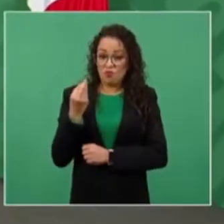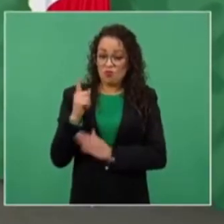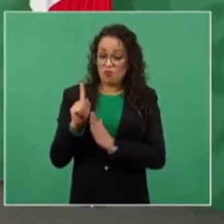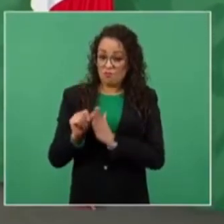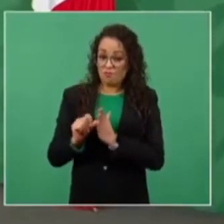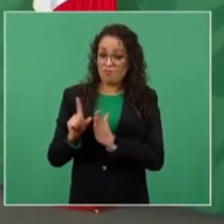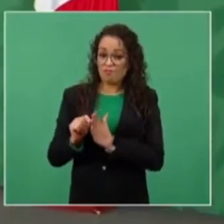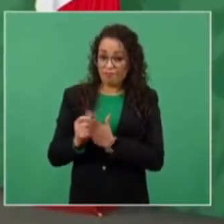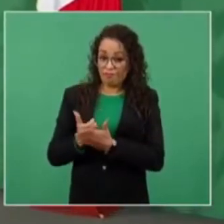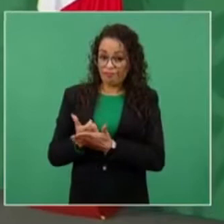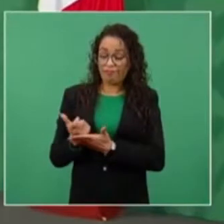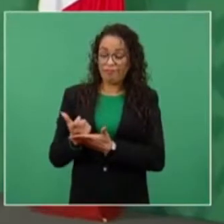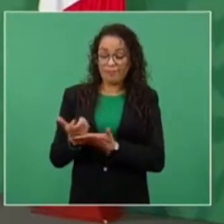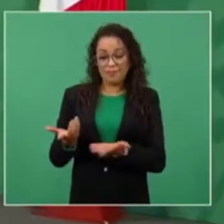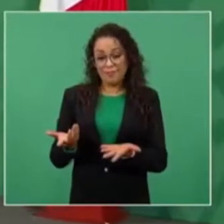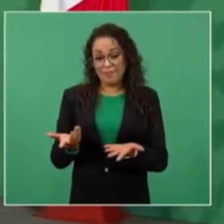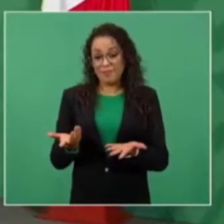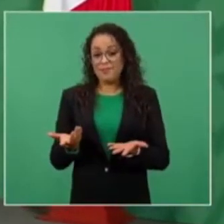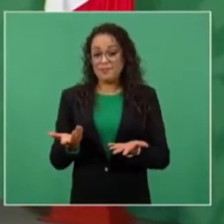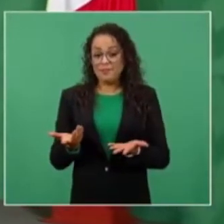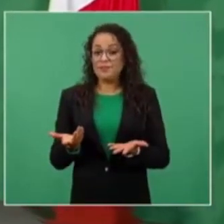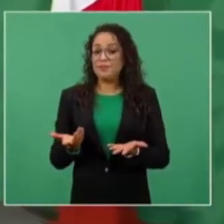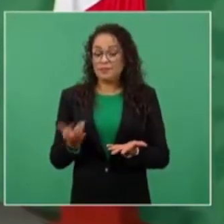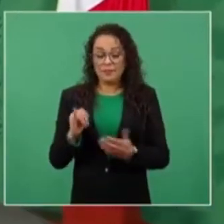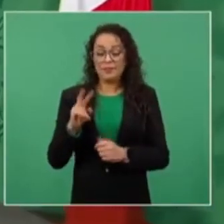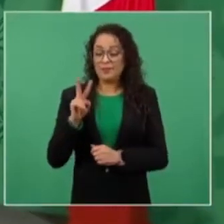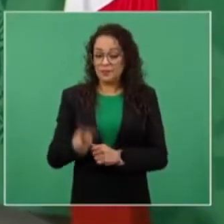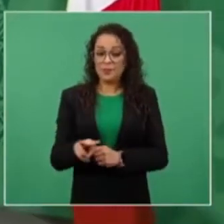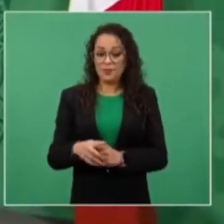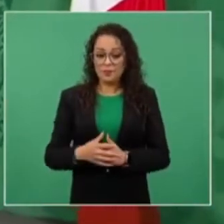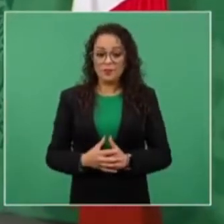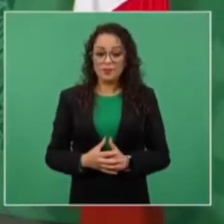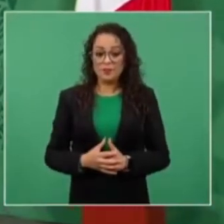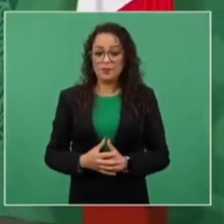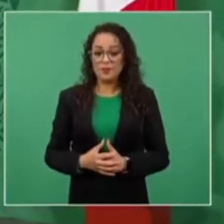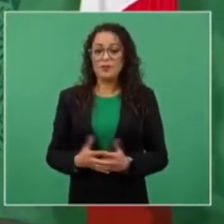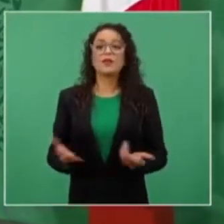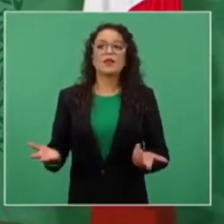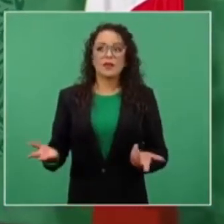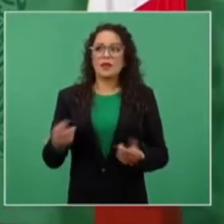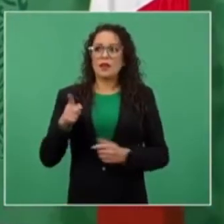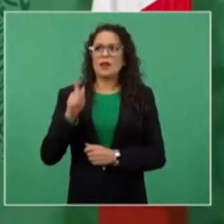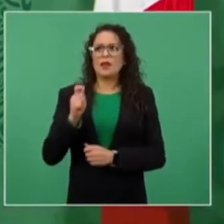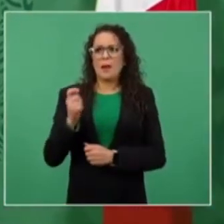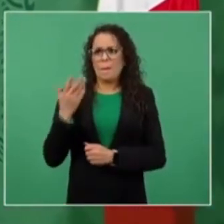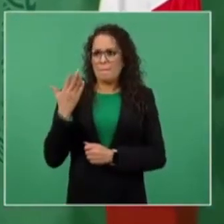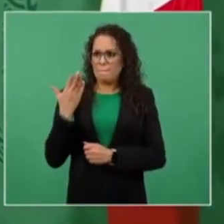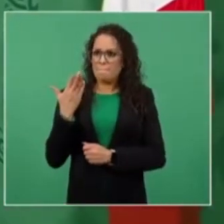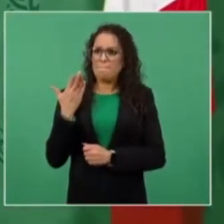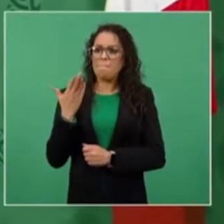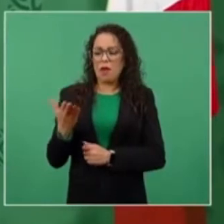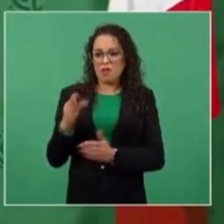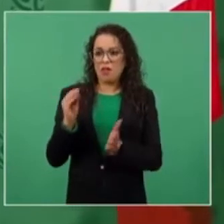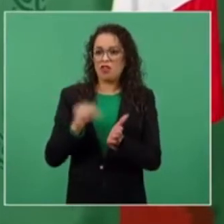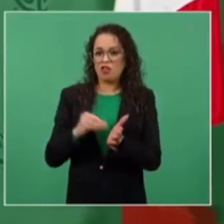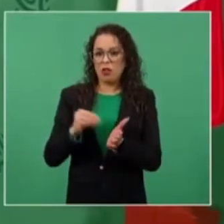exigiendo moches